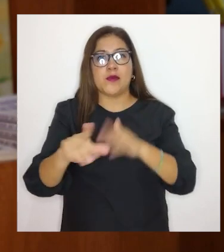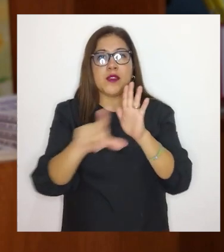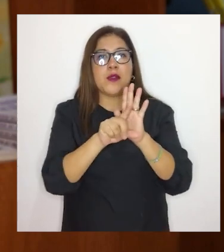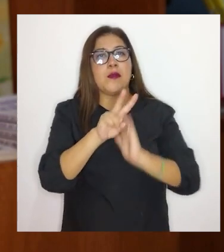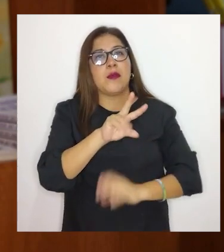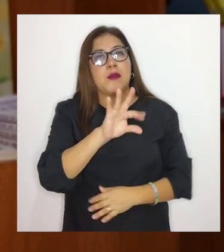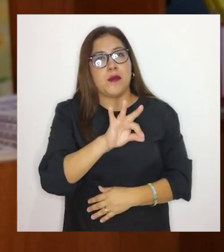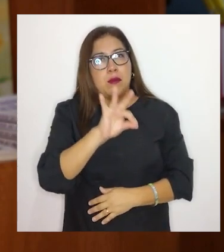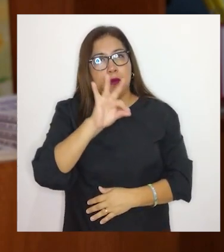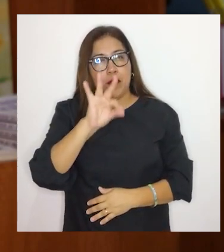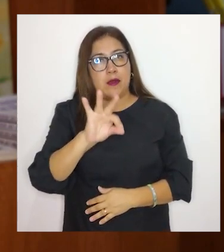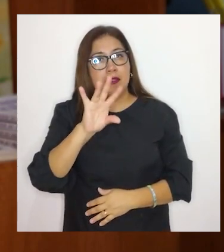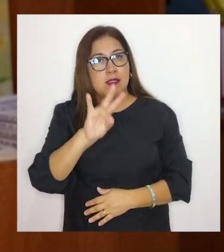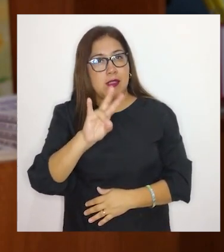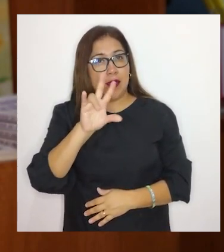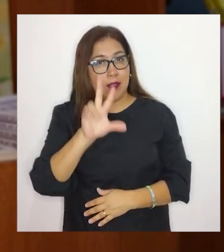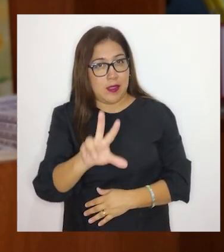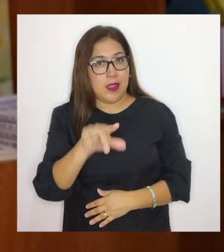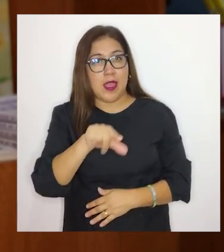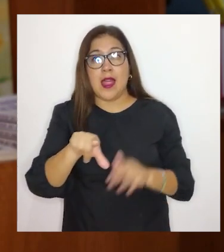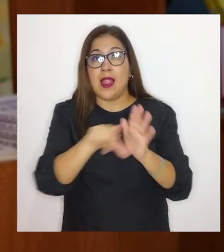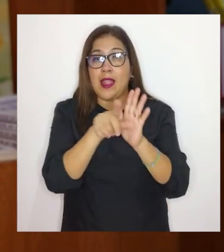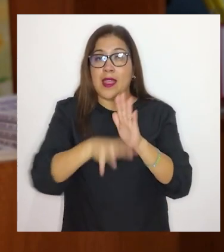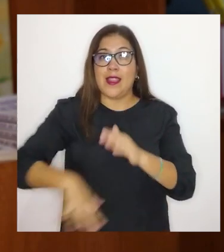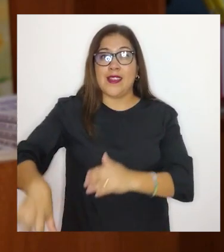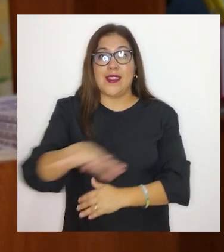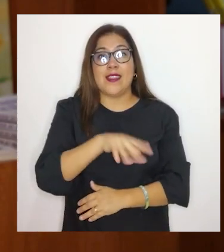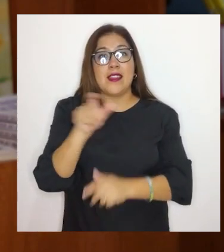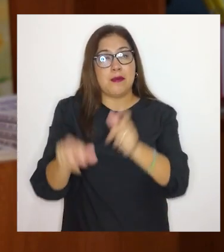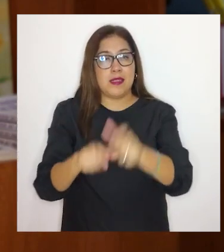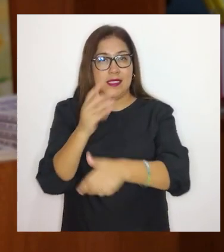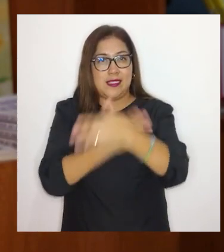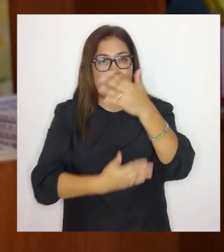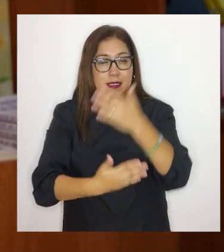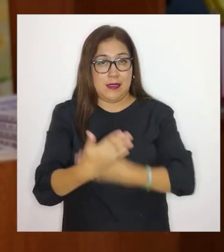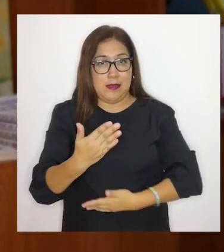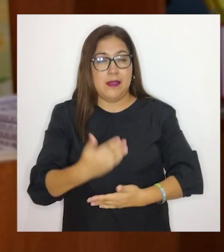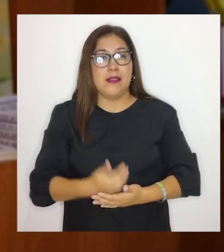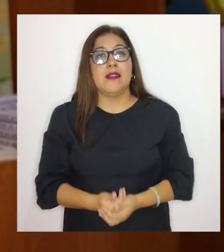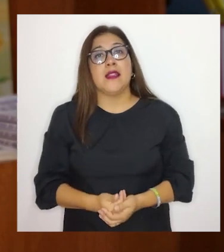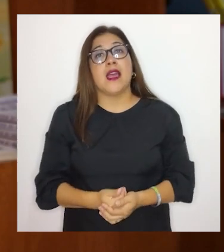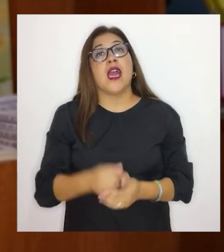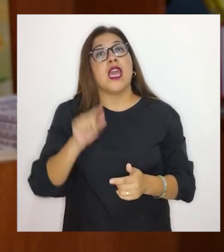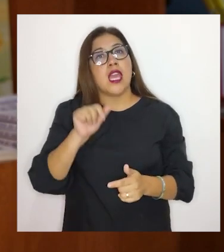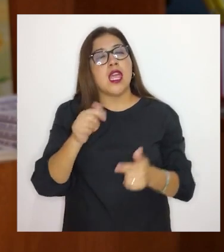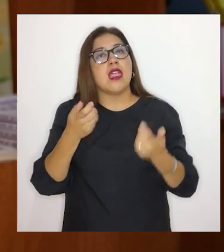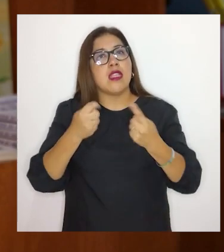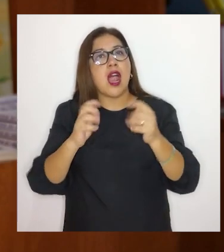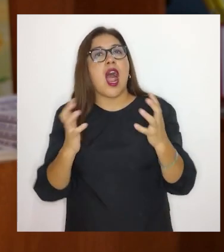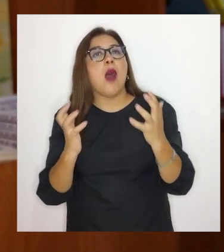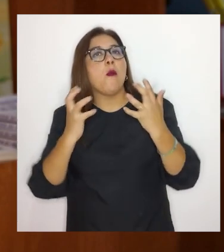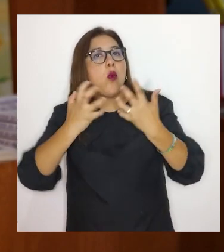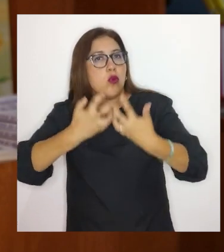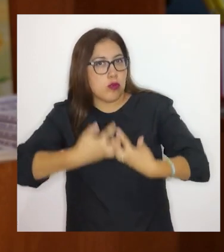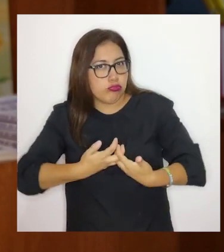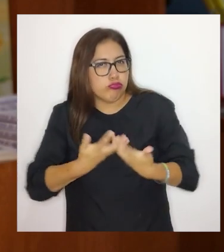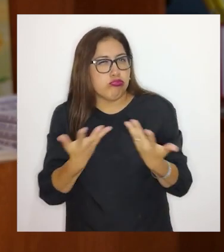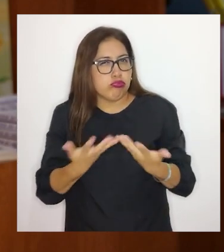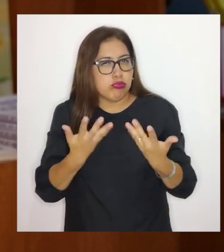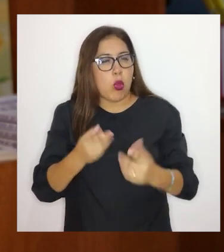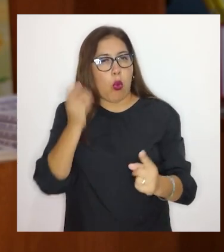la Ley 29973, Ley General de la Persona con Discapacidad, y armonizarlos